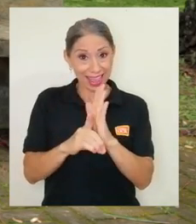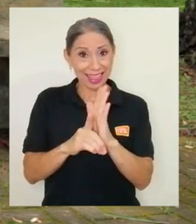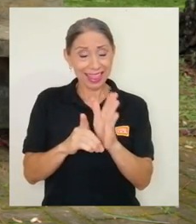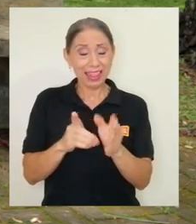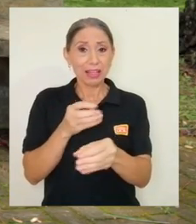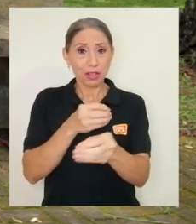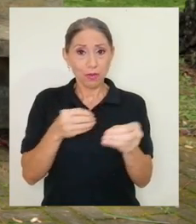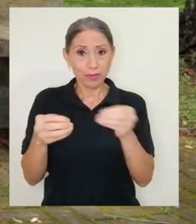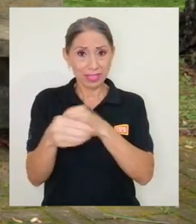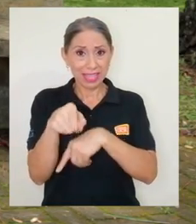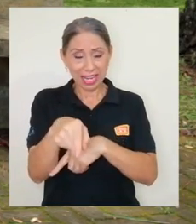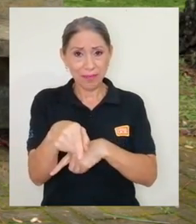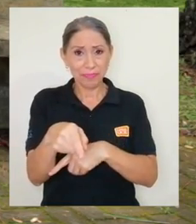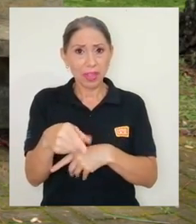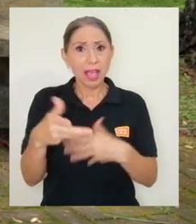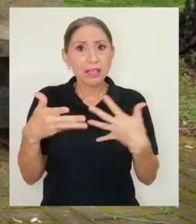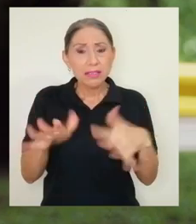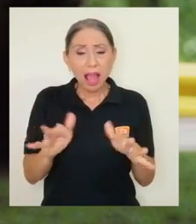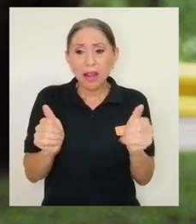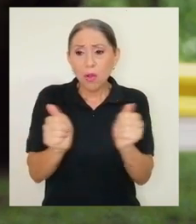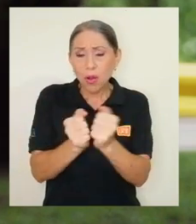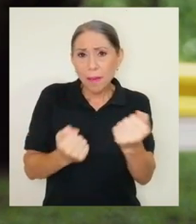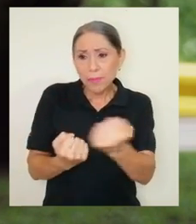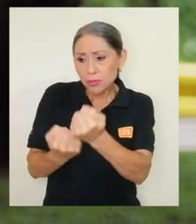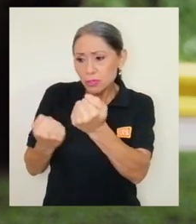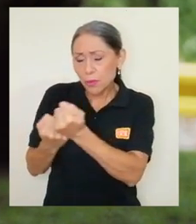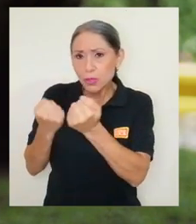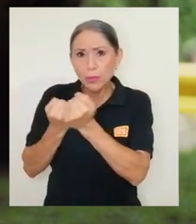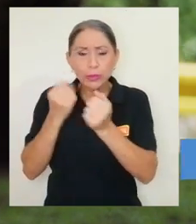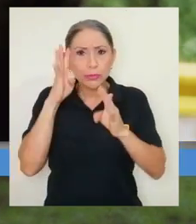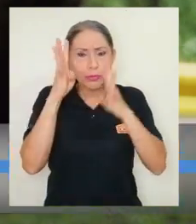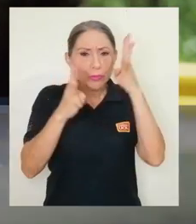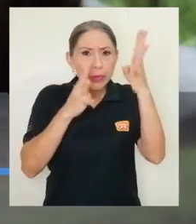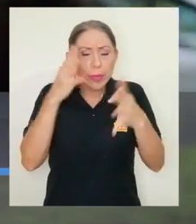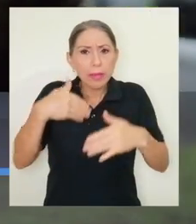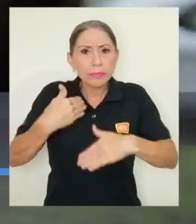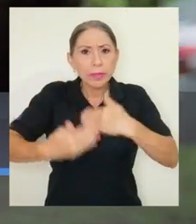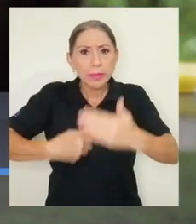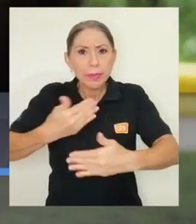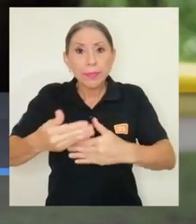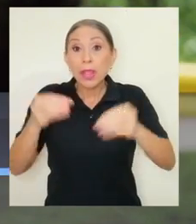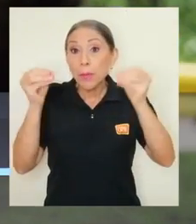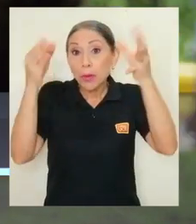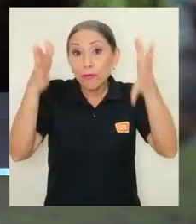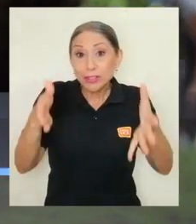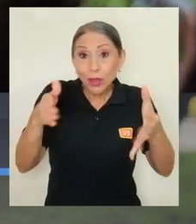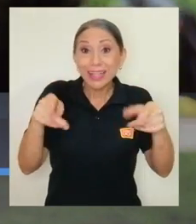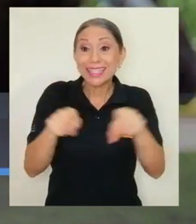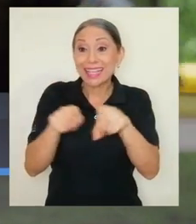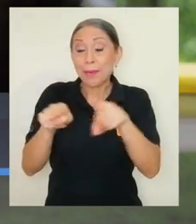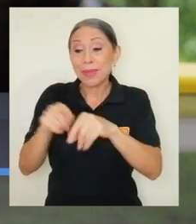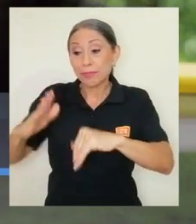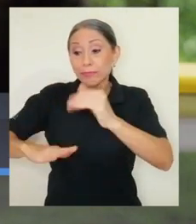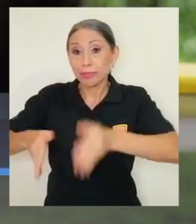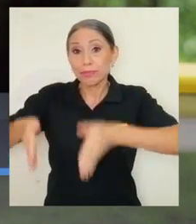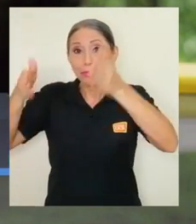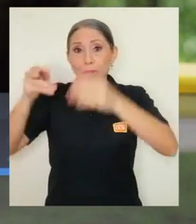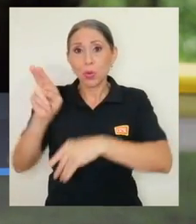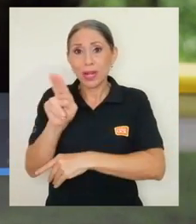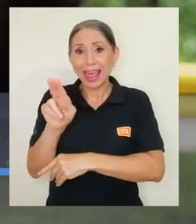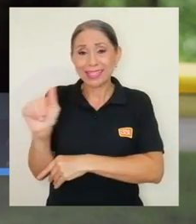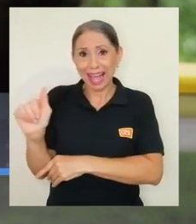ha ido incursionando, digamos, en todo esto de los apoyos. Y cómo los profesores y las unidades académicas